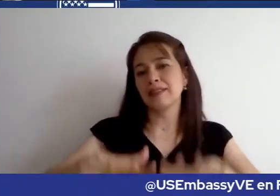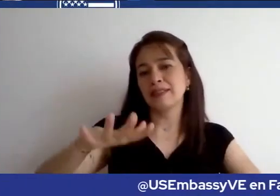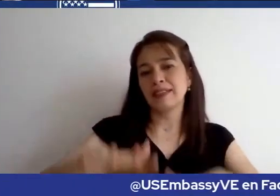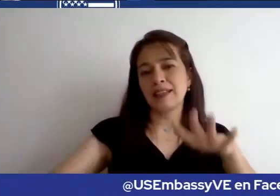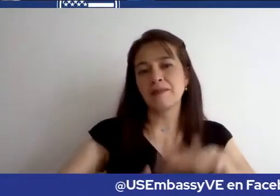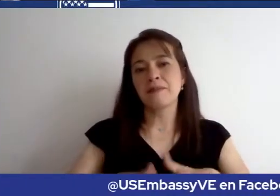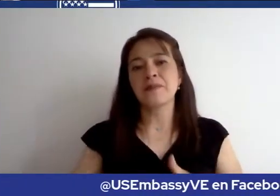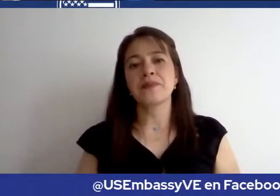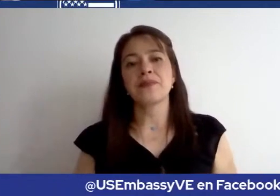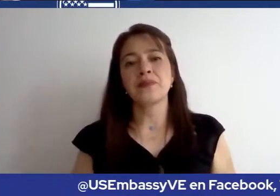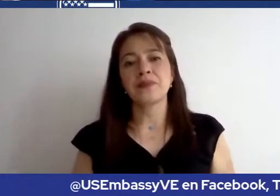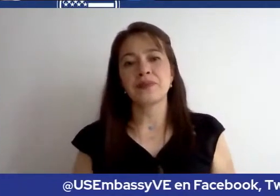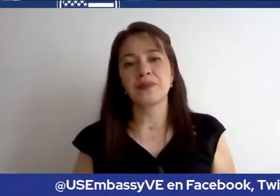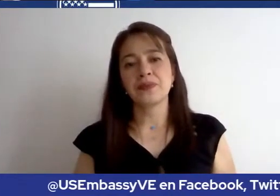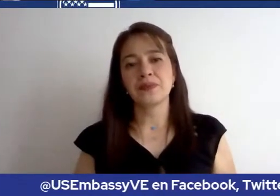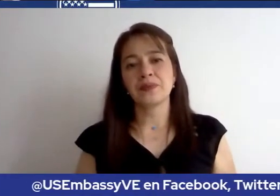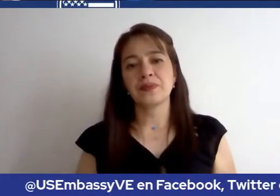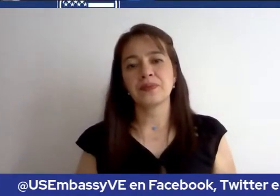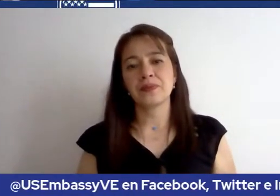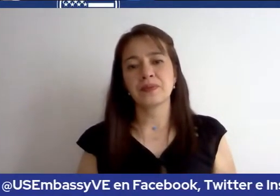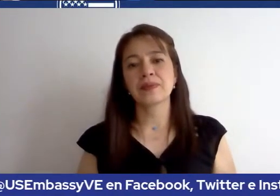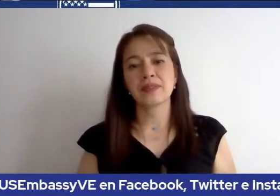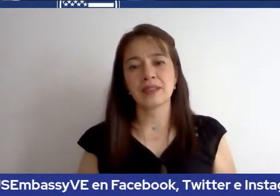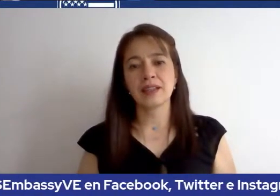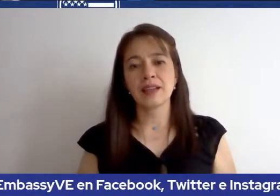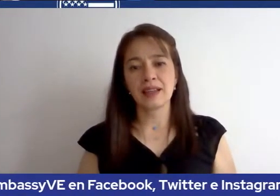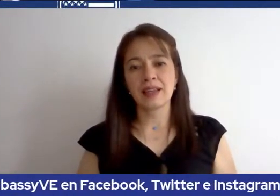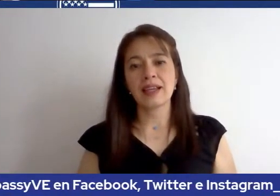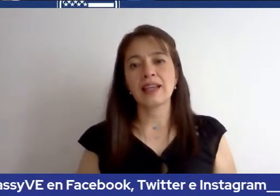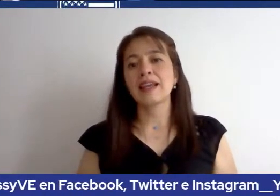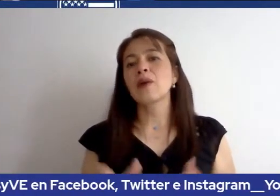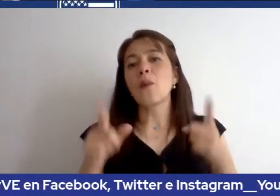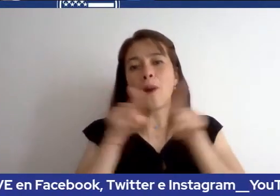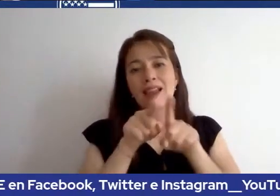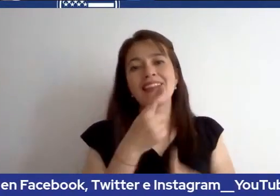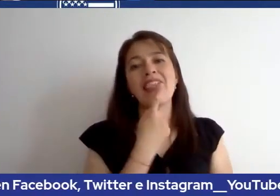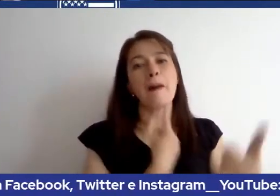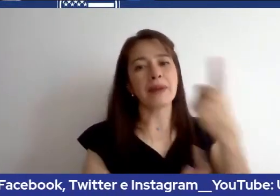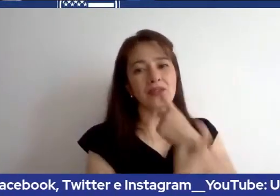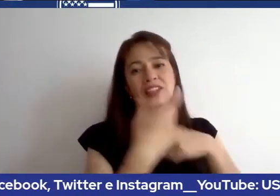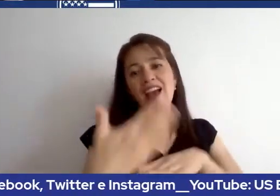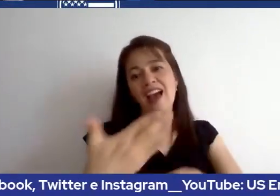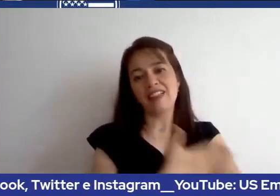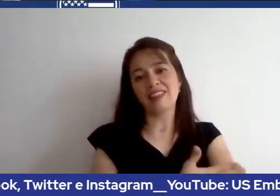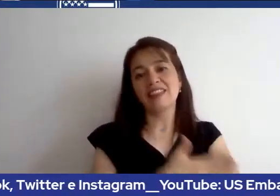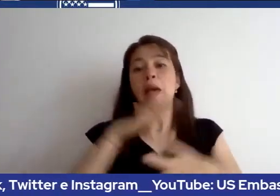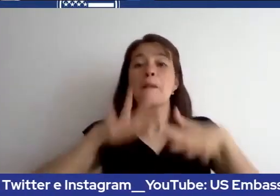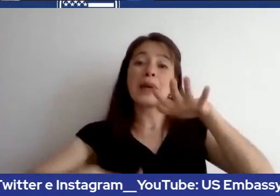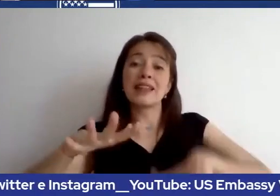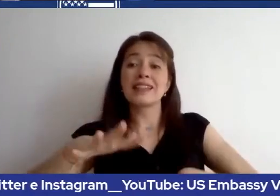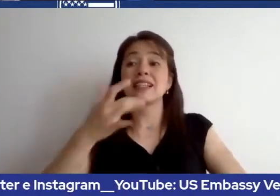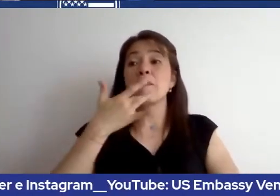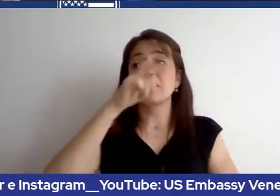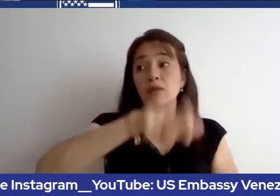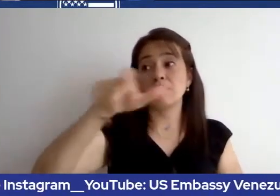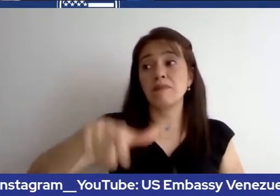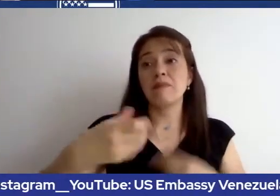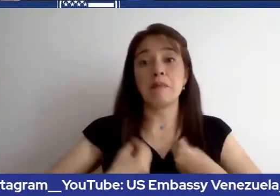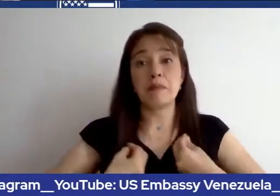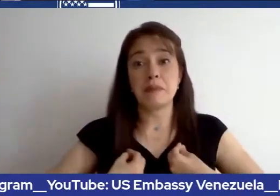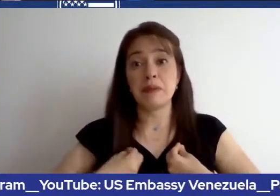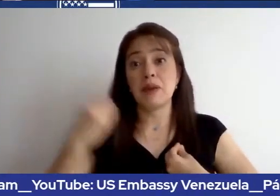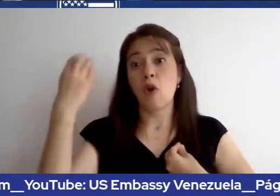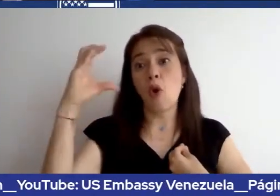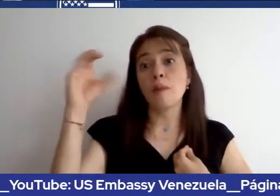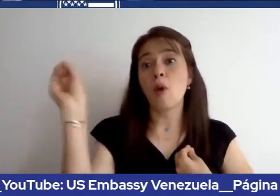este caso como la pregunta anterior así es residente de colombia o de venezuela tiene que tener